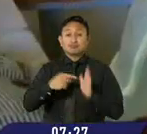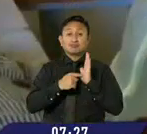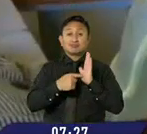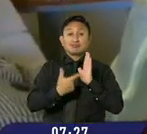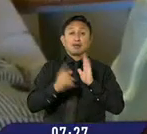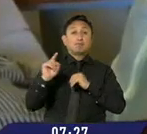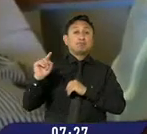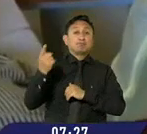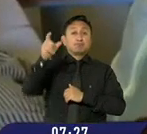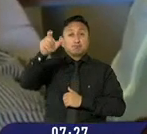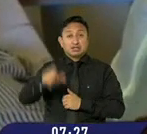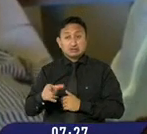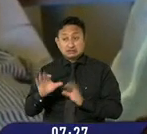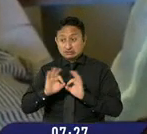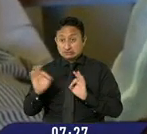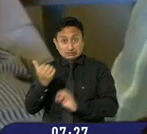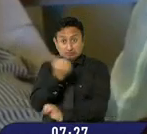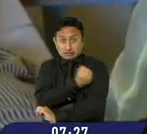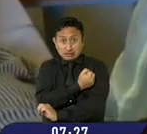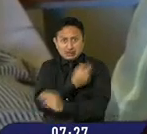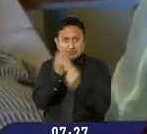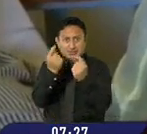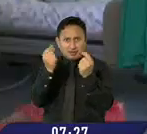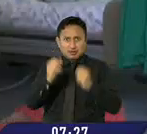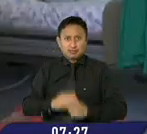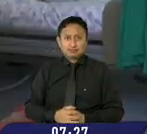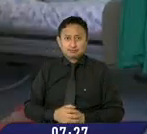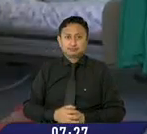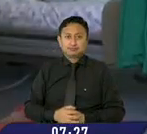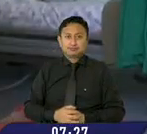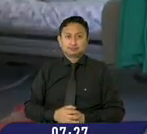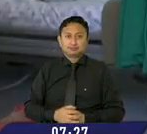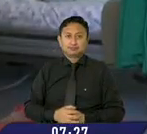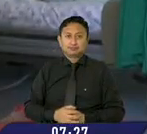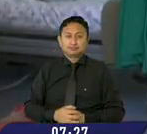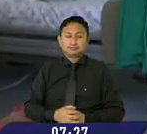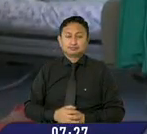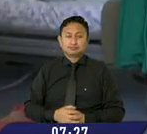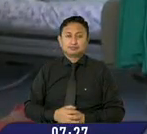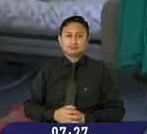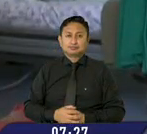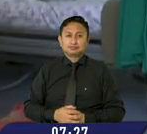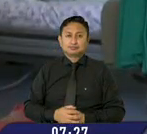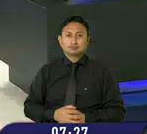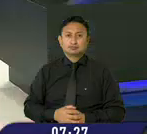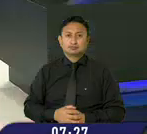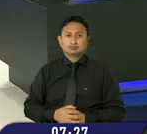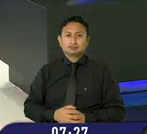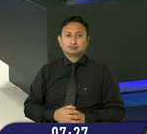vacunación de las personas que aún no están inmunizadas. Informó Ismenia Solórzano.